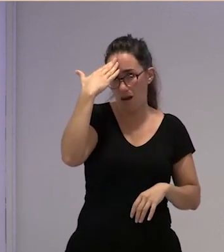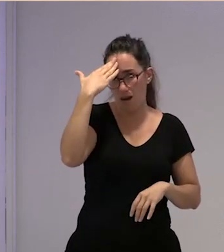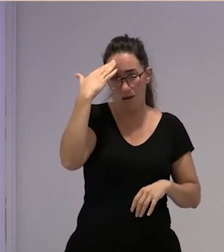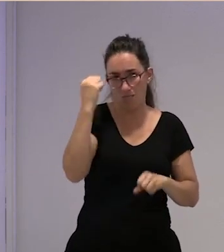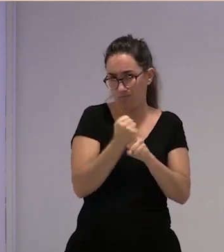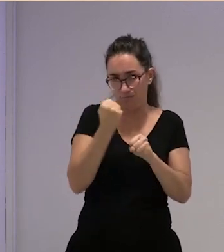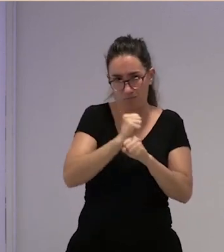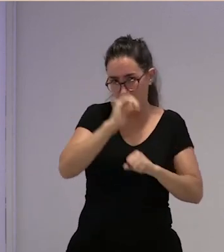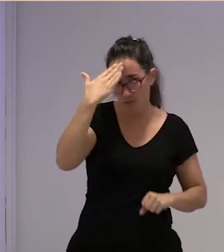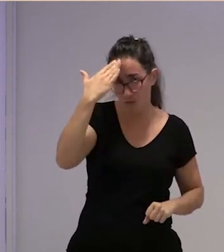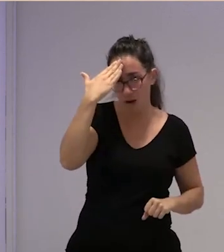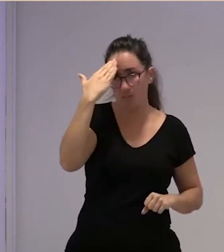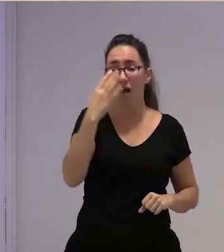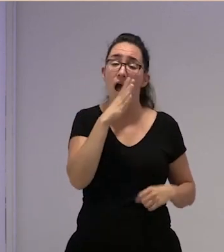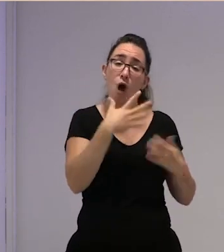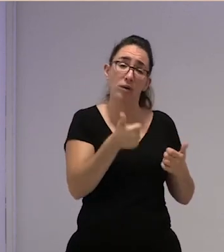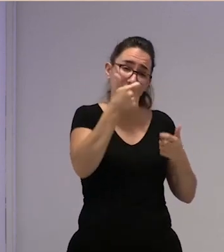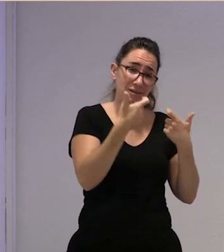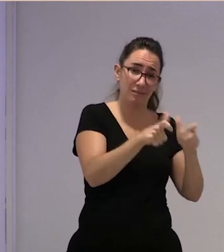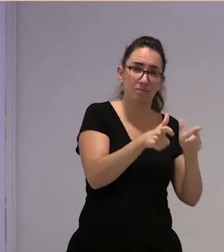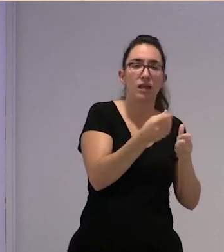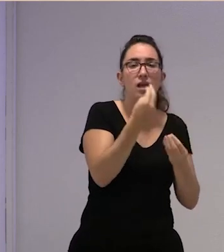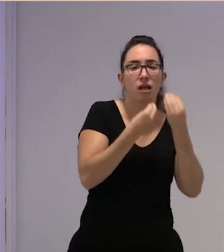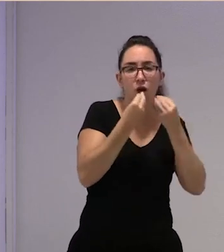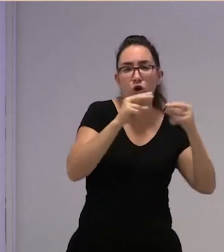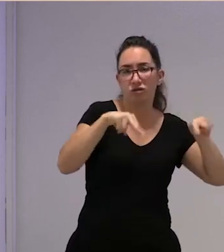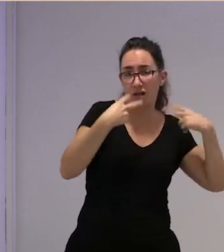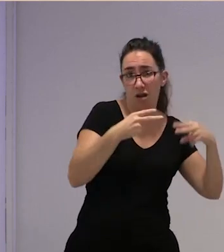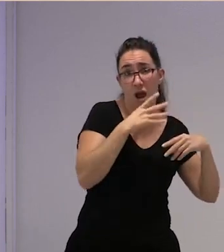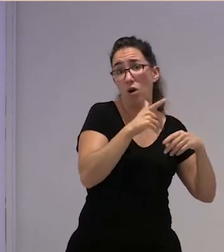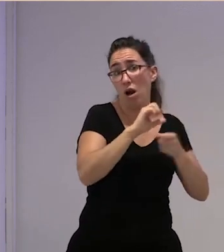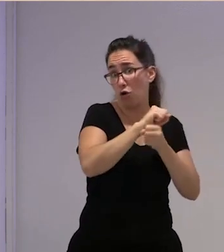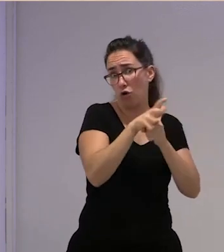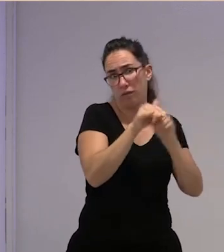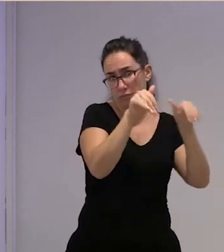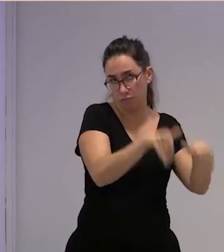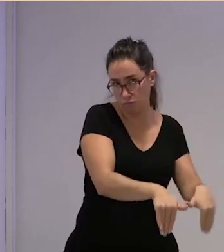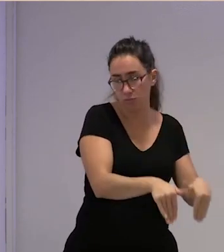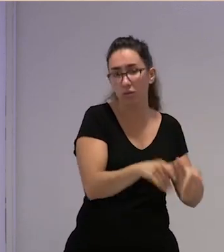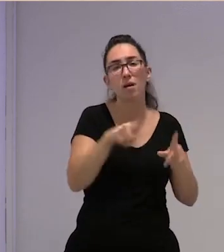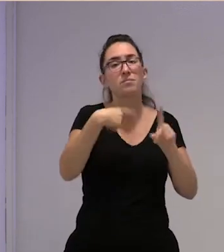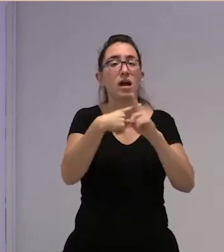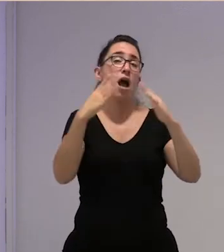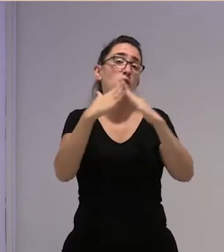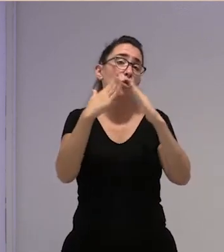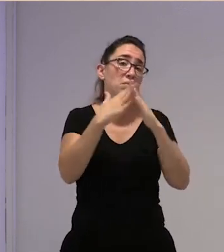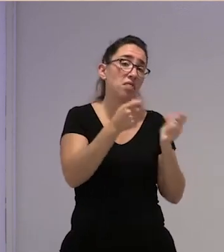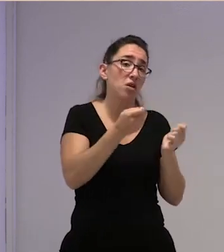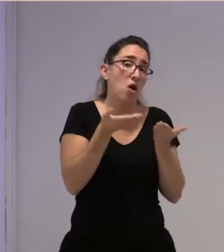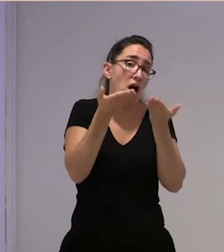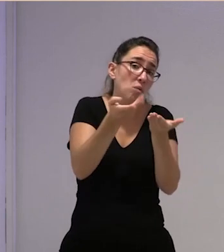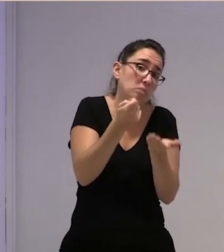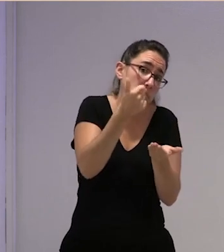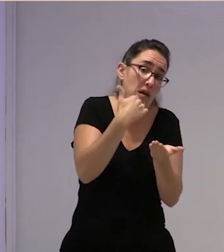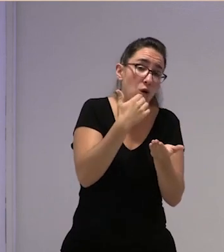aparte de la hostelería que ahora encima ha caído con el tema de la pandemia y de ayuda a domicilio a lo mejor poco más